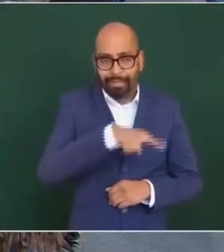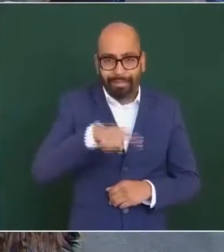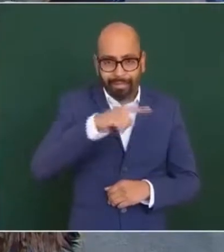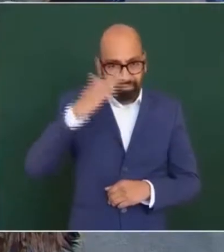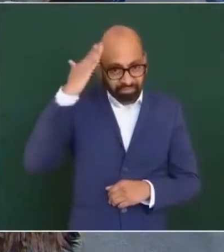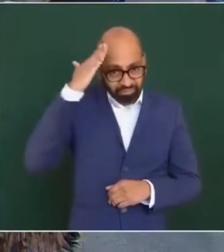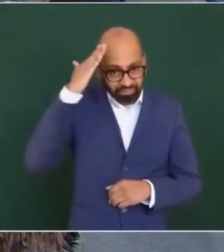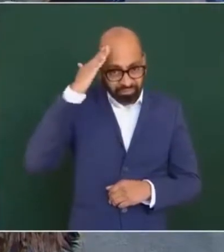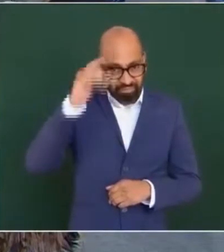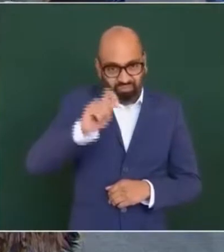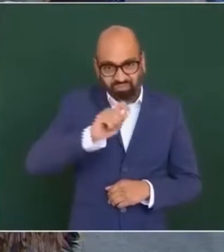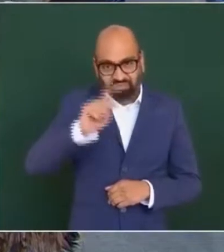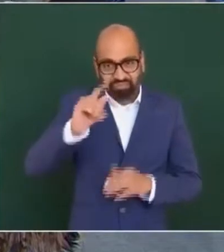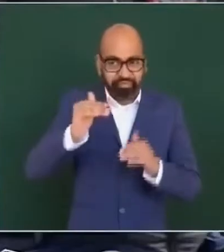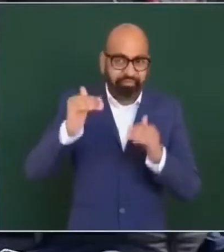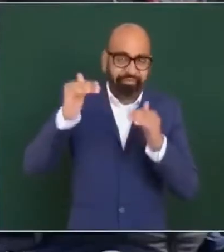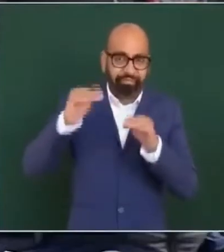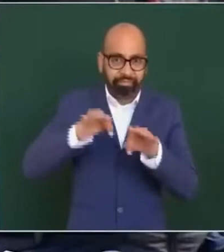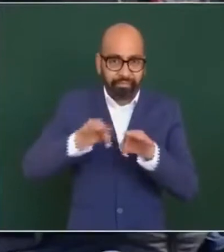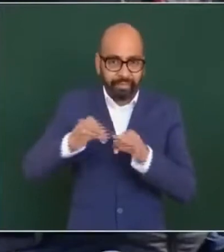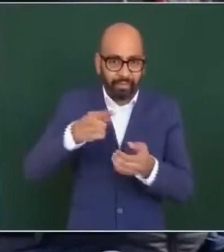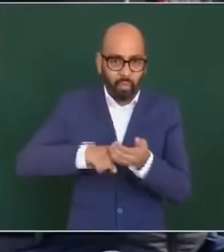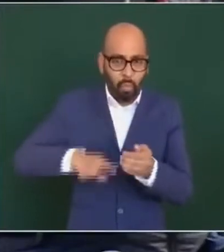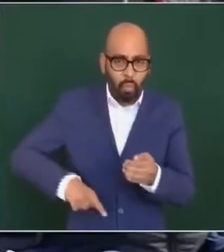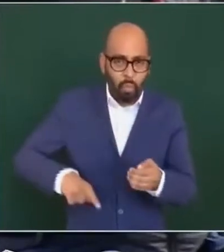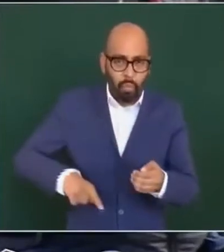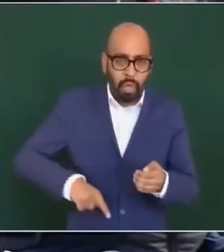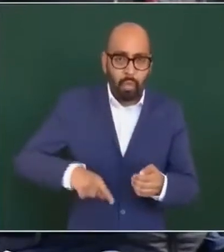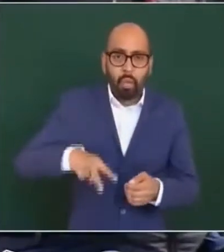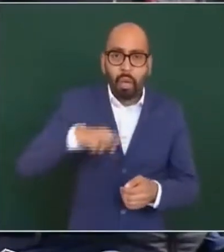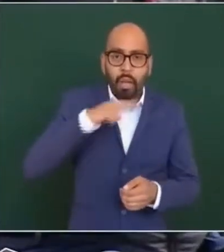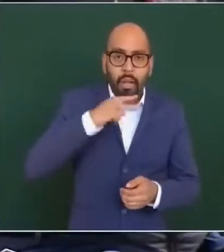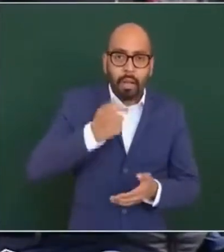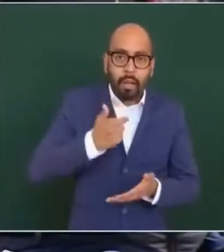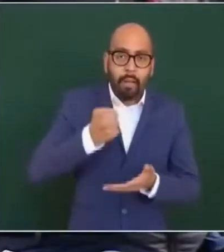en el tema del aguinaldo. ¿Se va a replicar?